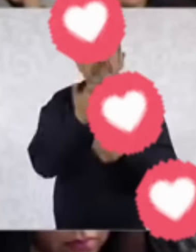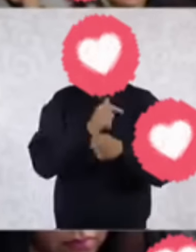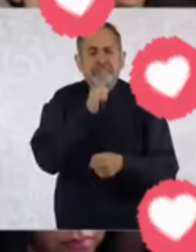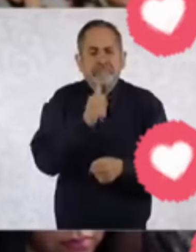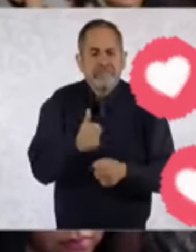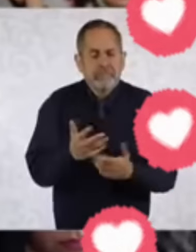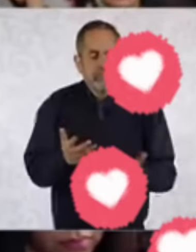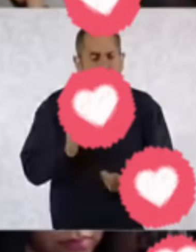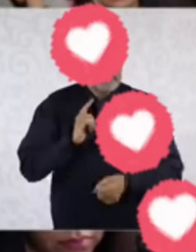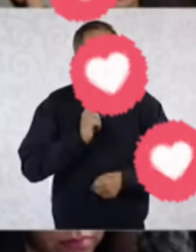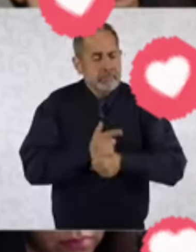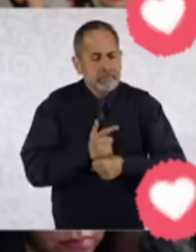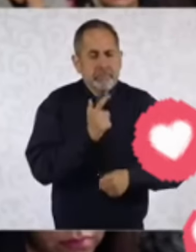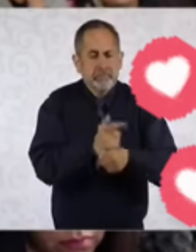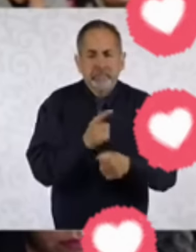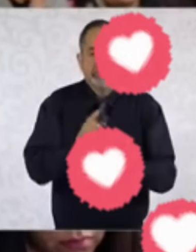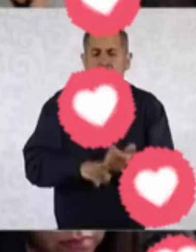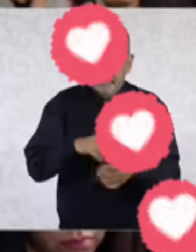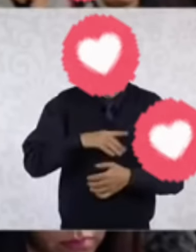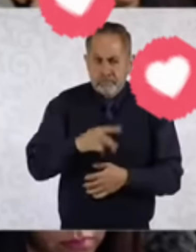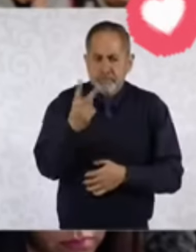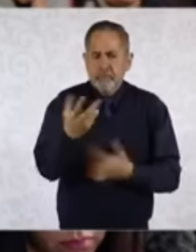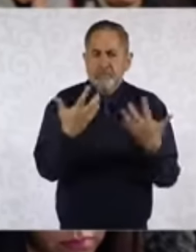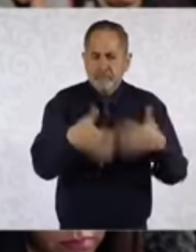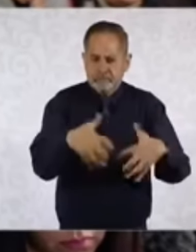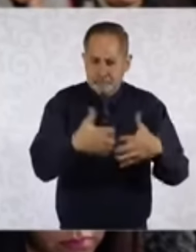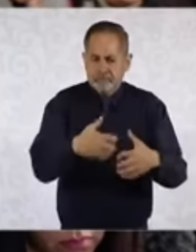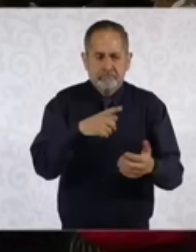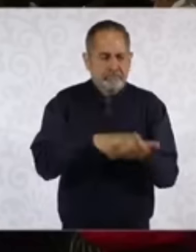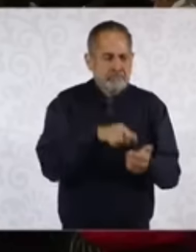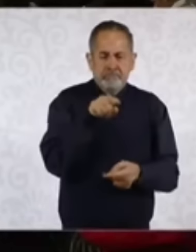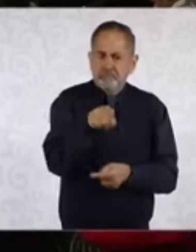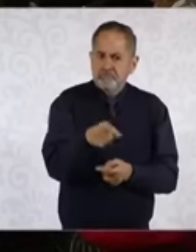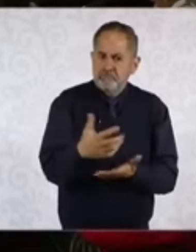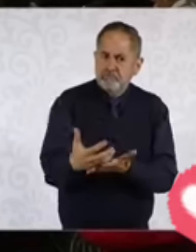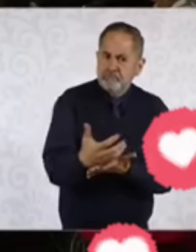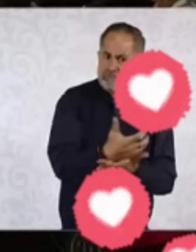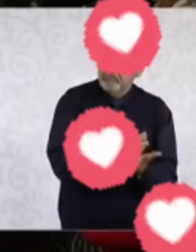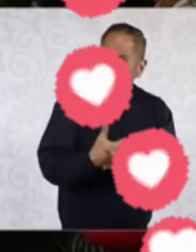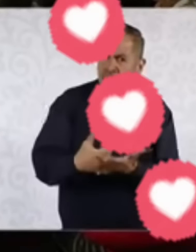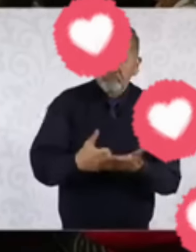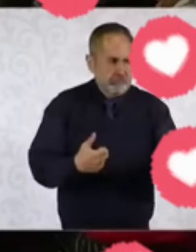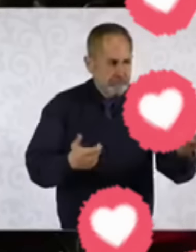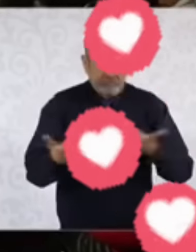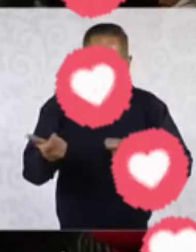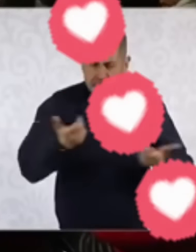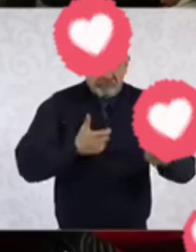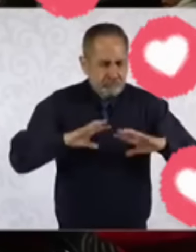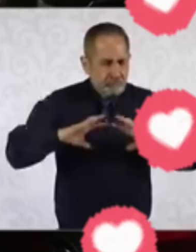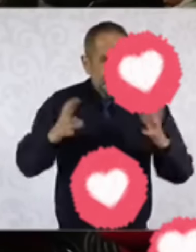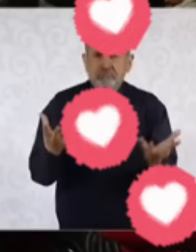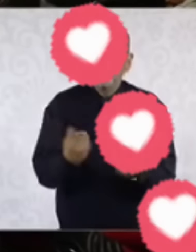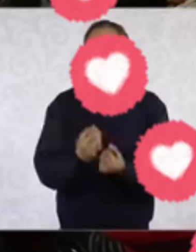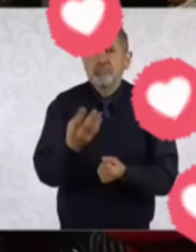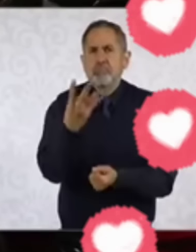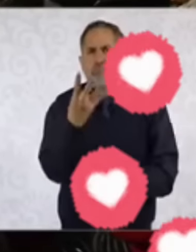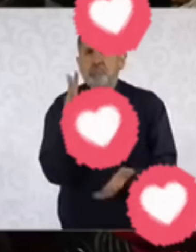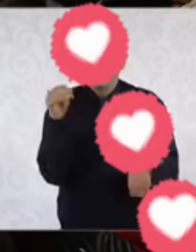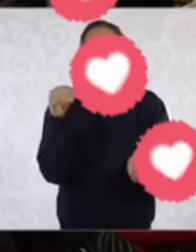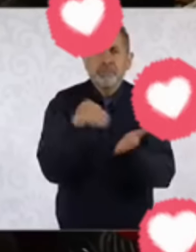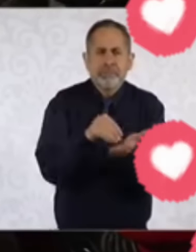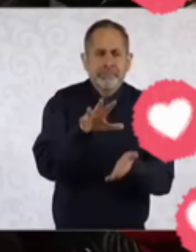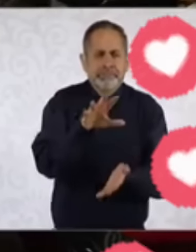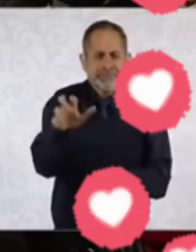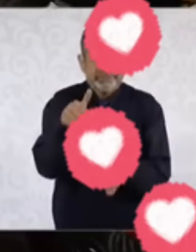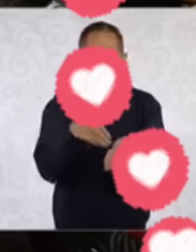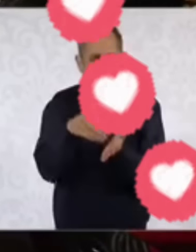pues dos empresas concentradoras que manejan más o menos cuatro mil quinientos